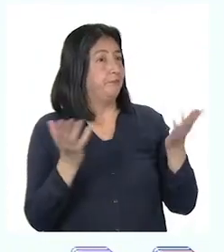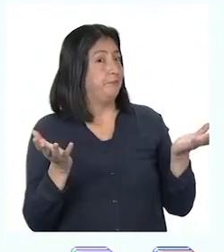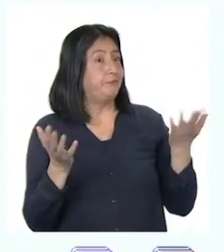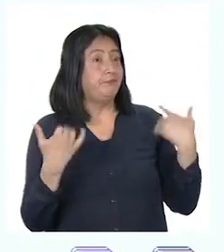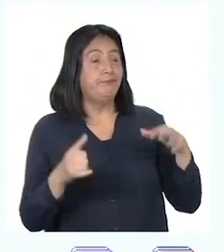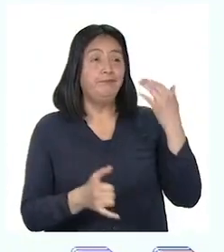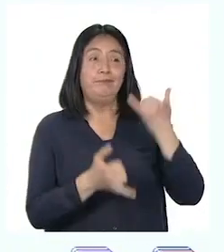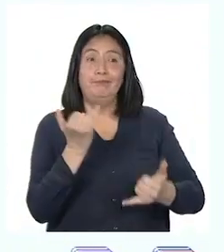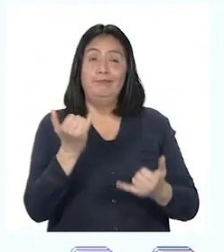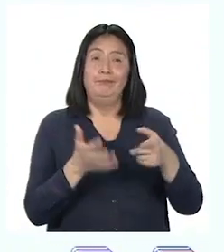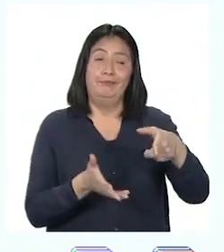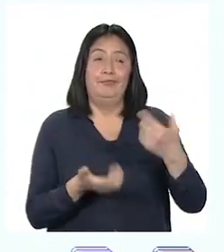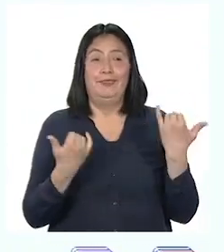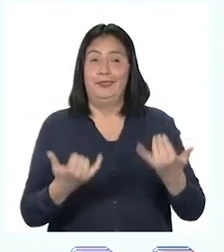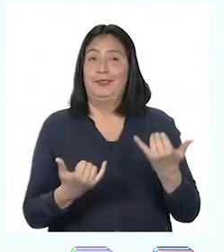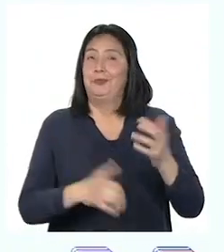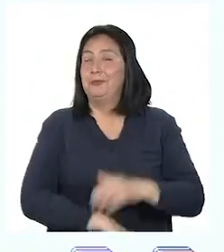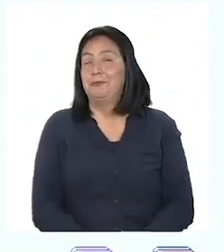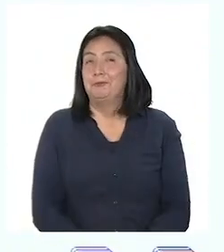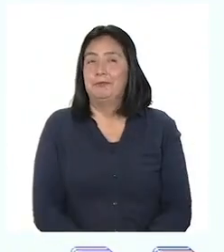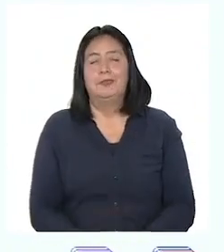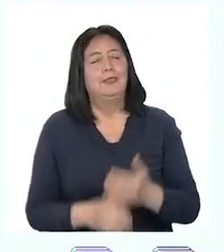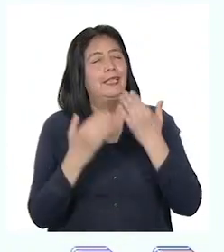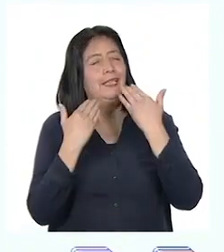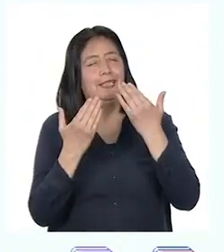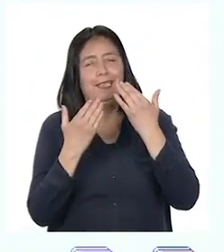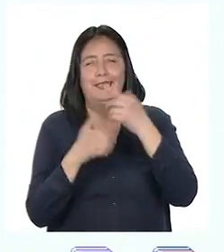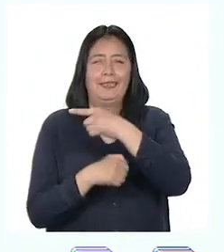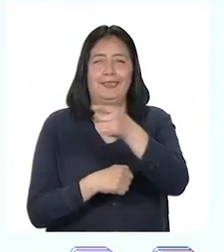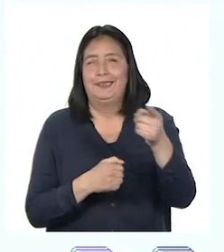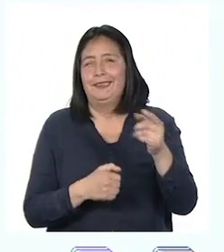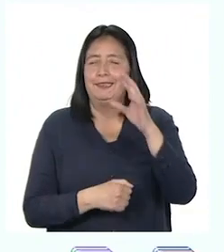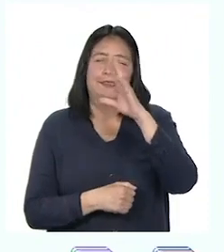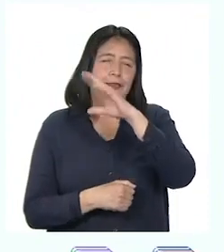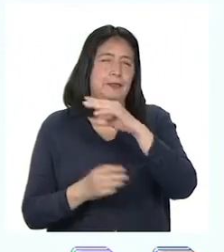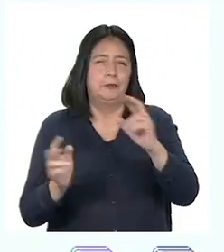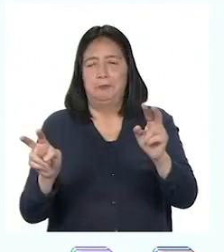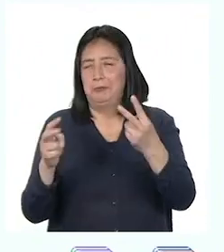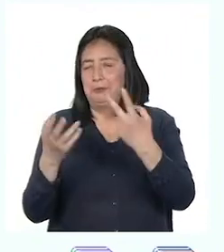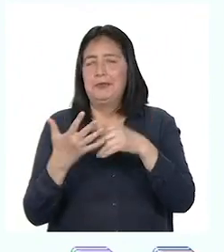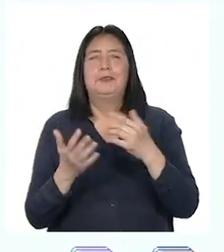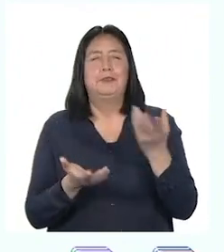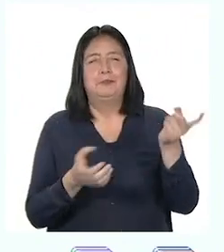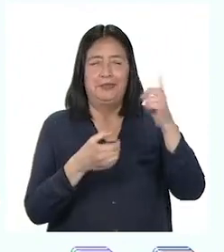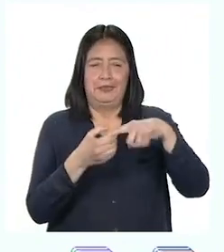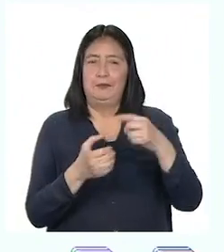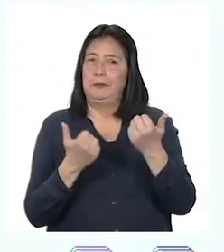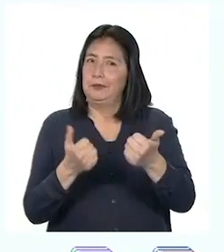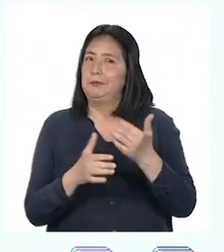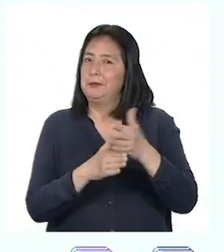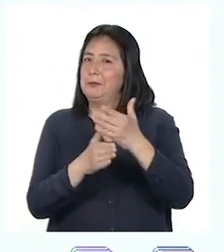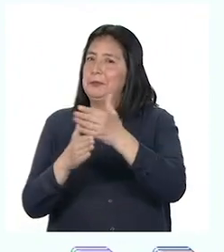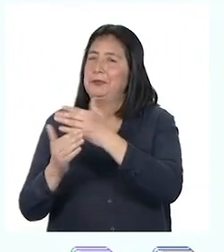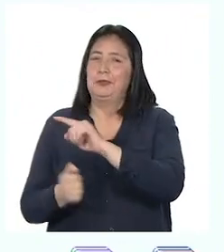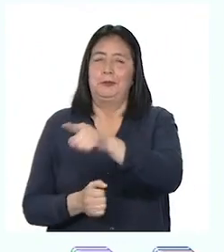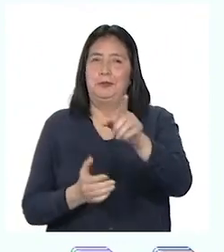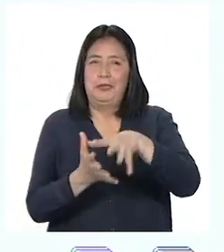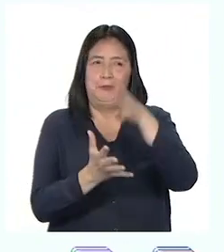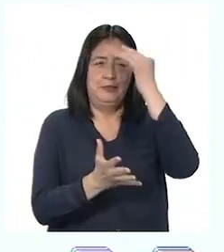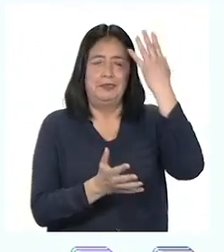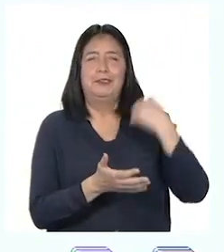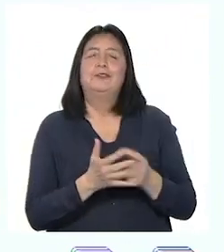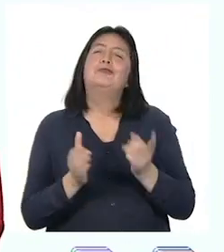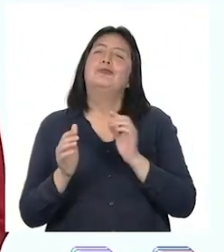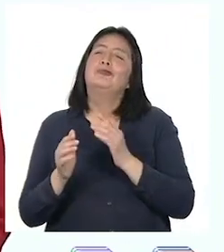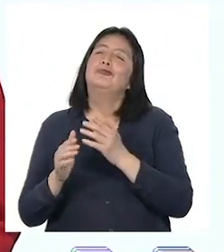hemos llegado al final de nuestra actividad del día de hoy. Muchas gracias a todos y todas por participar. Y también por compartir sus aprendizajes con